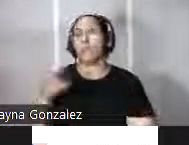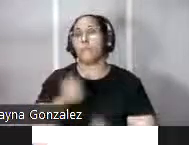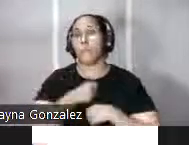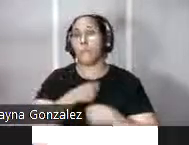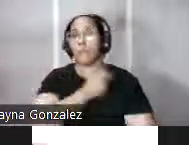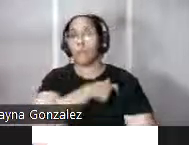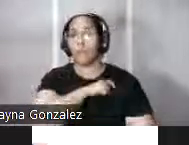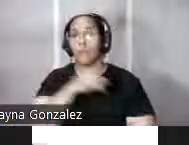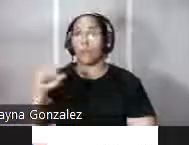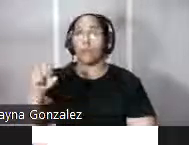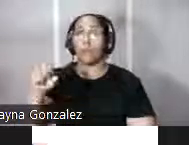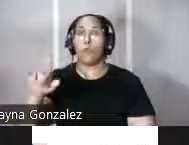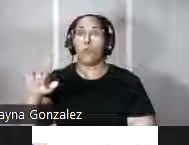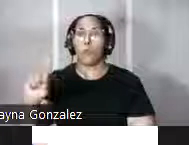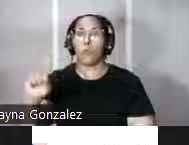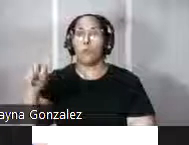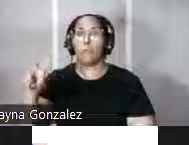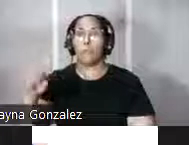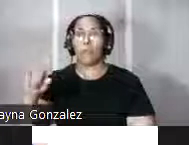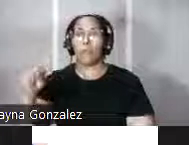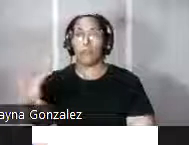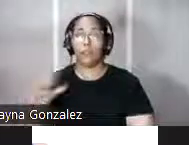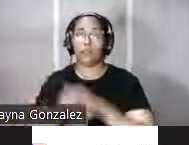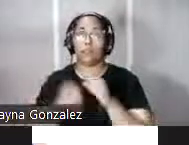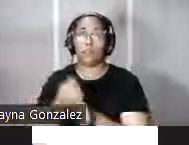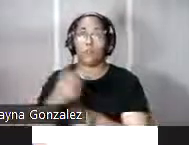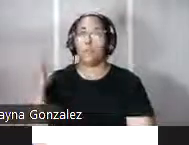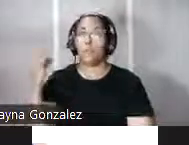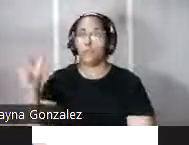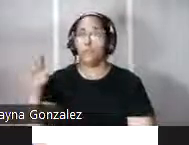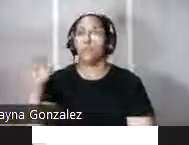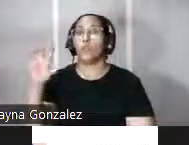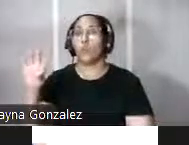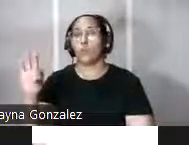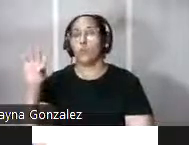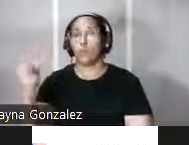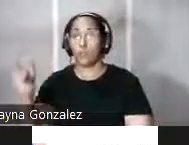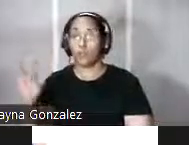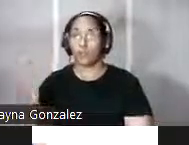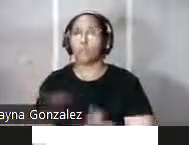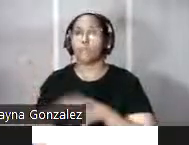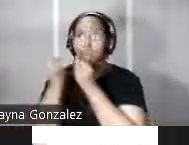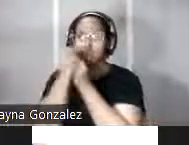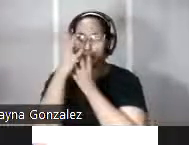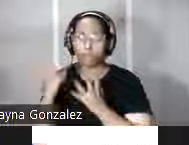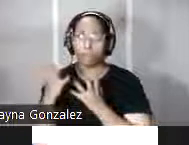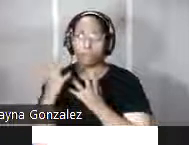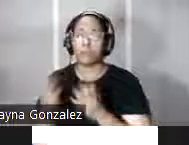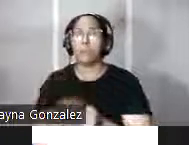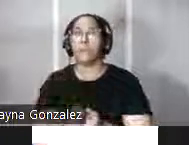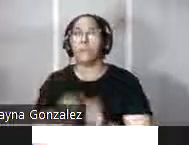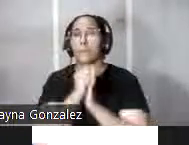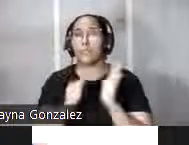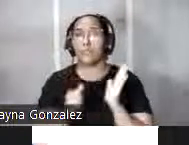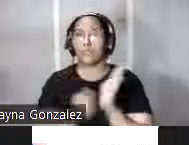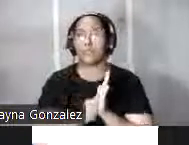Luis Venegas Osorio que en 1675 es enviado a la isla para informar al monarca del estado en el que se encontraba el